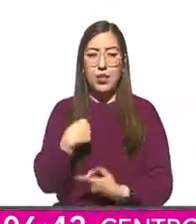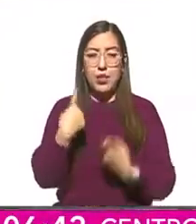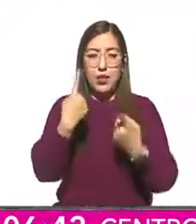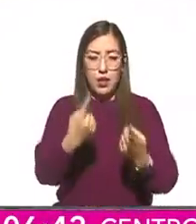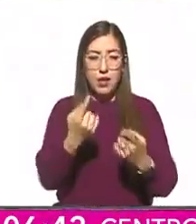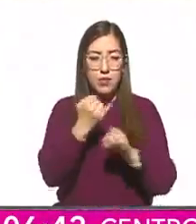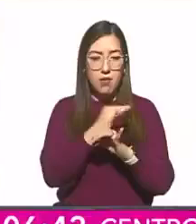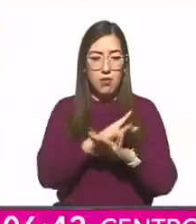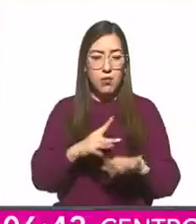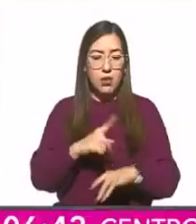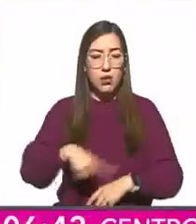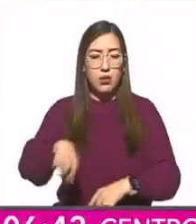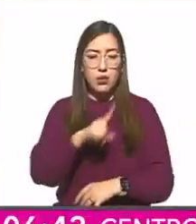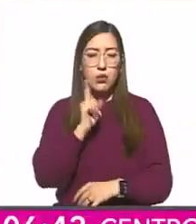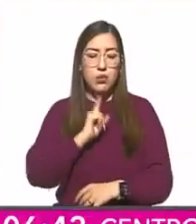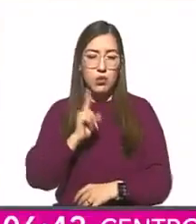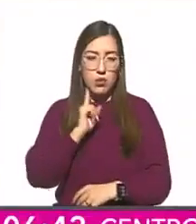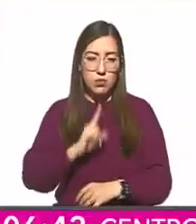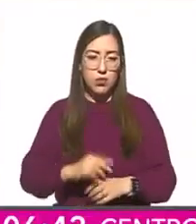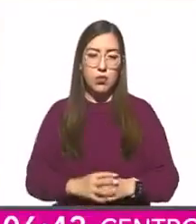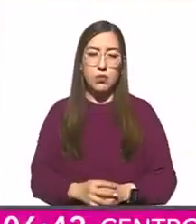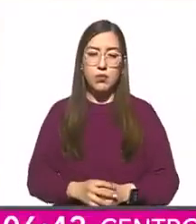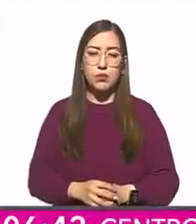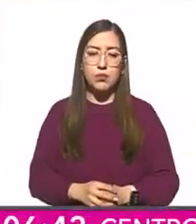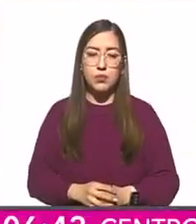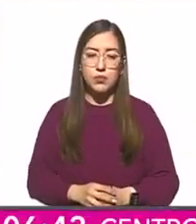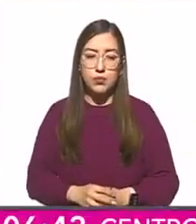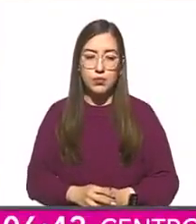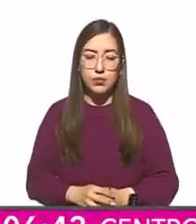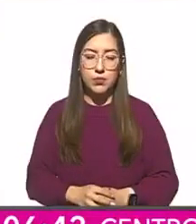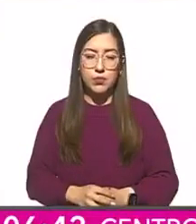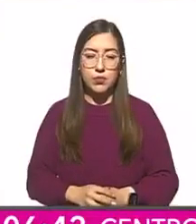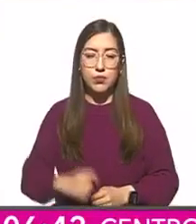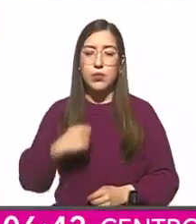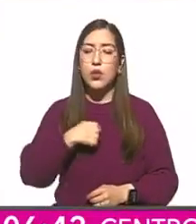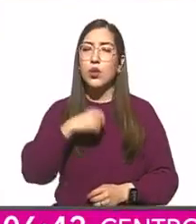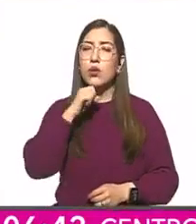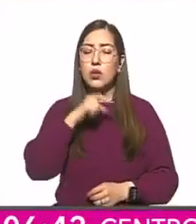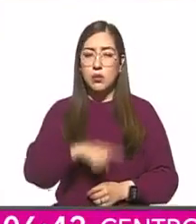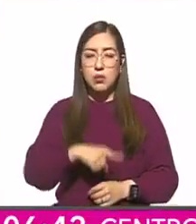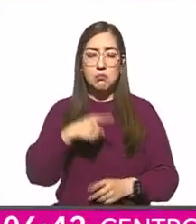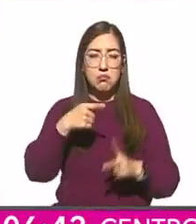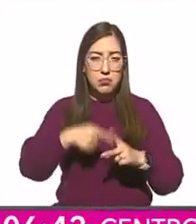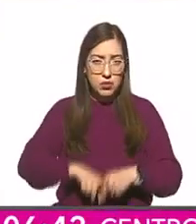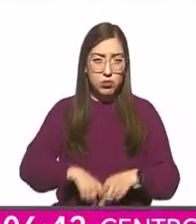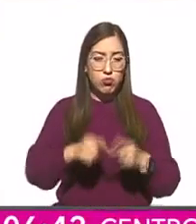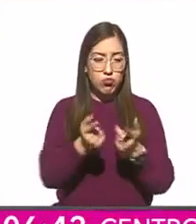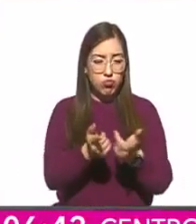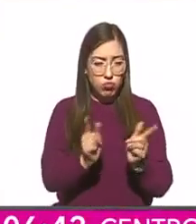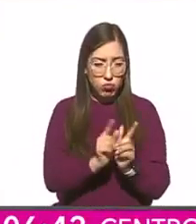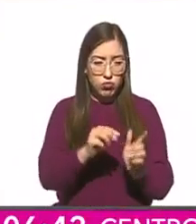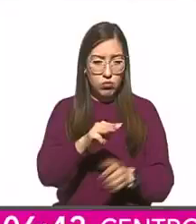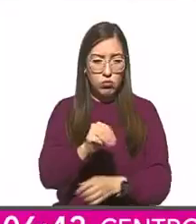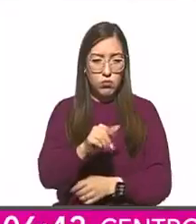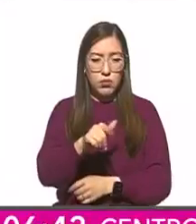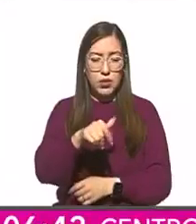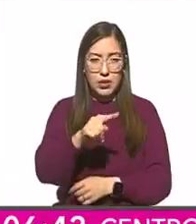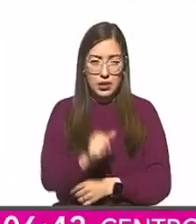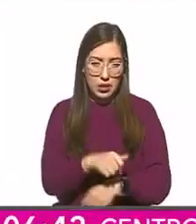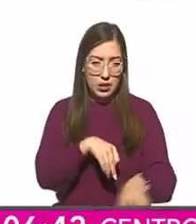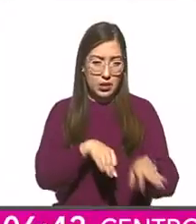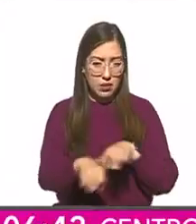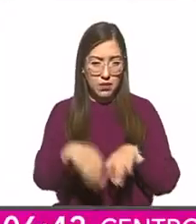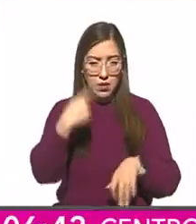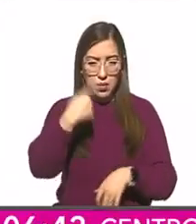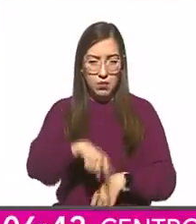con VIH. Pero también empiezo en Malta haciendo acompañante par con las